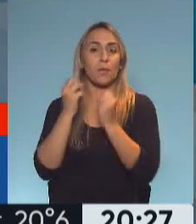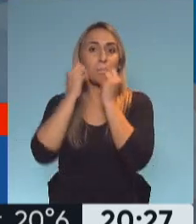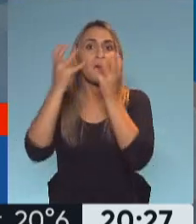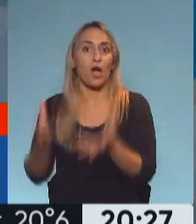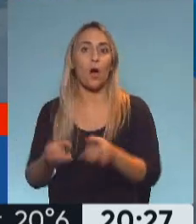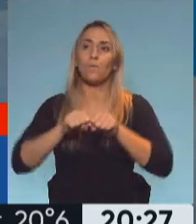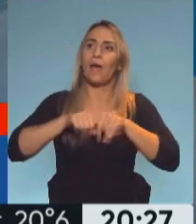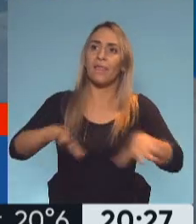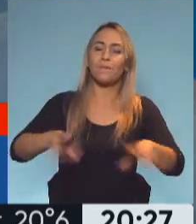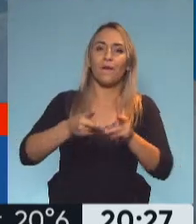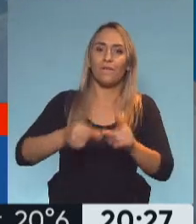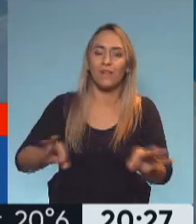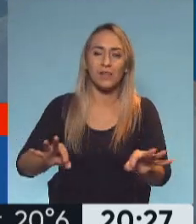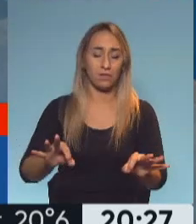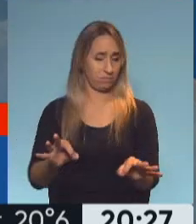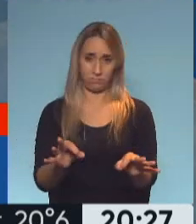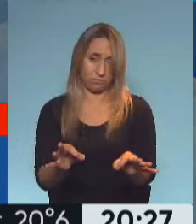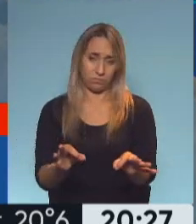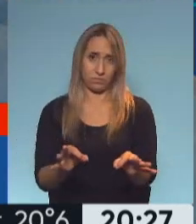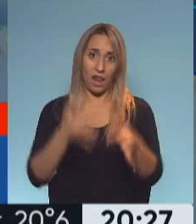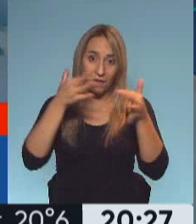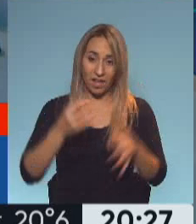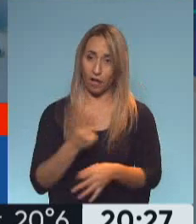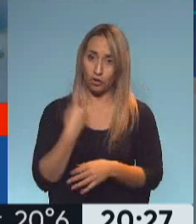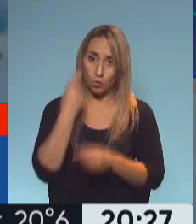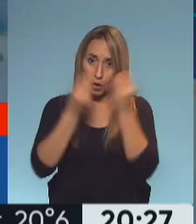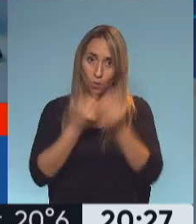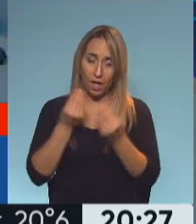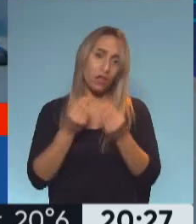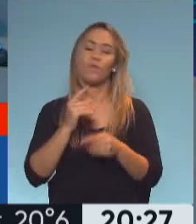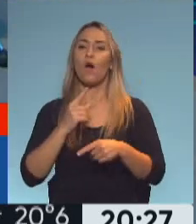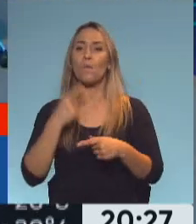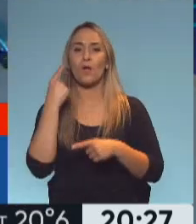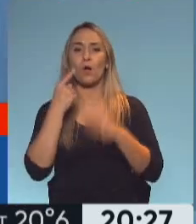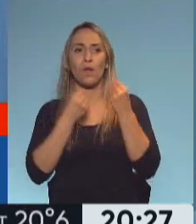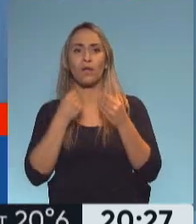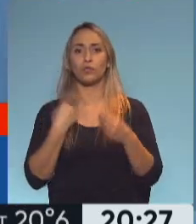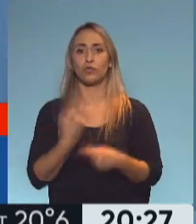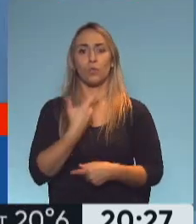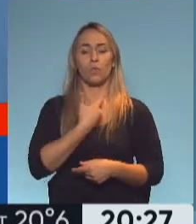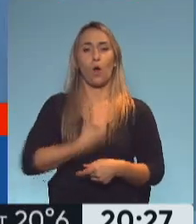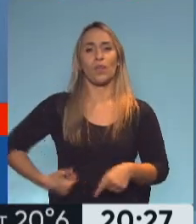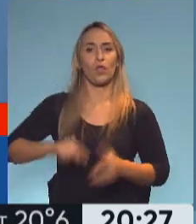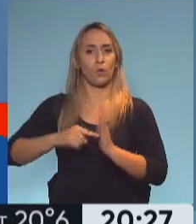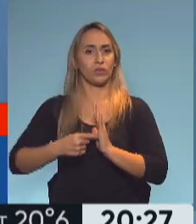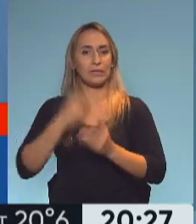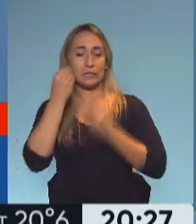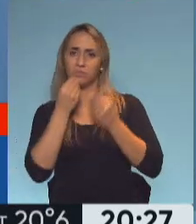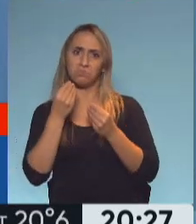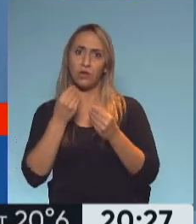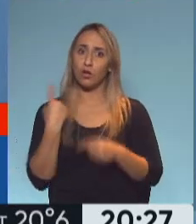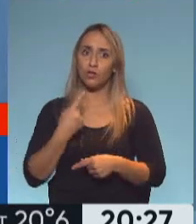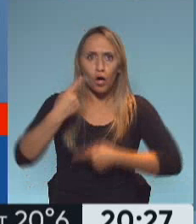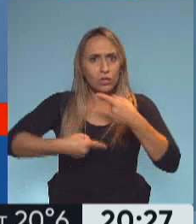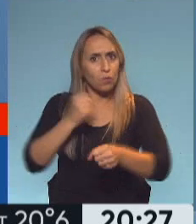ya va haber pasado. La verdad que tampoco es una preocupación política para el gobierno de la provincia de Buenos Aires. Si nosotros somos capaces de seguir trabajando seriamente